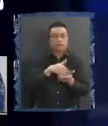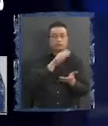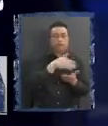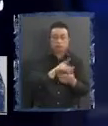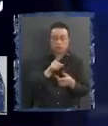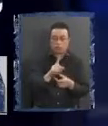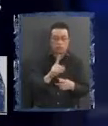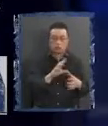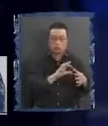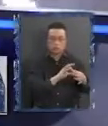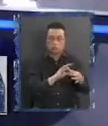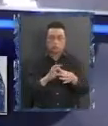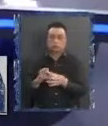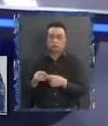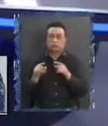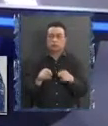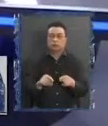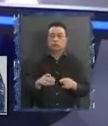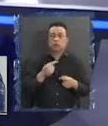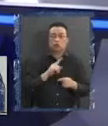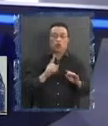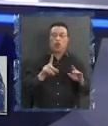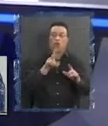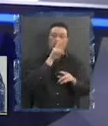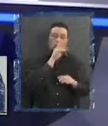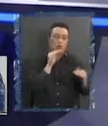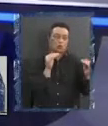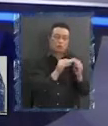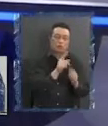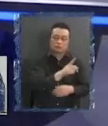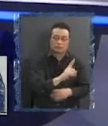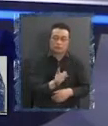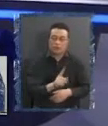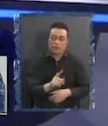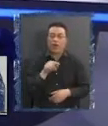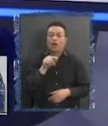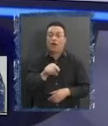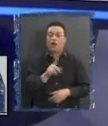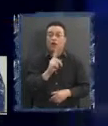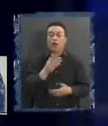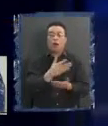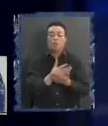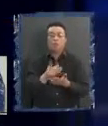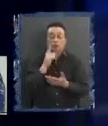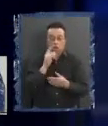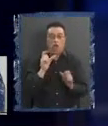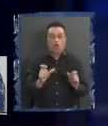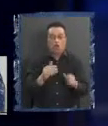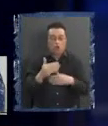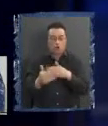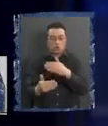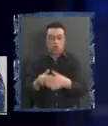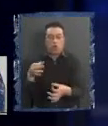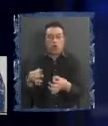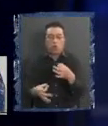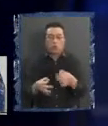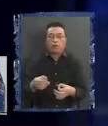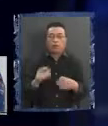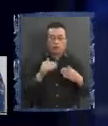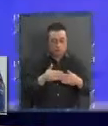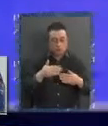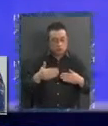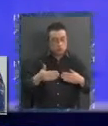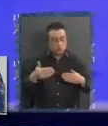en los momentos en que hay eso no pasa en donde hay continuidad jurídica donde hay una continuidad